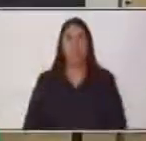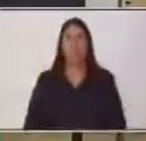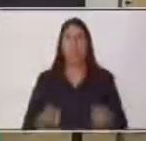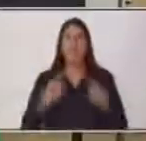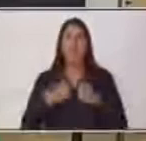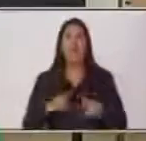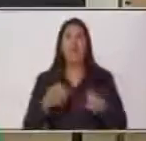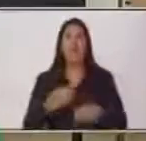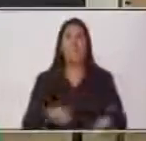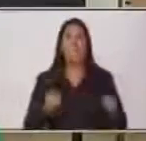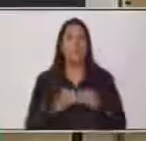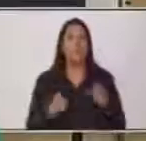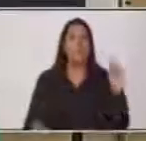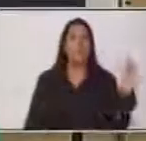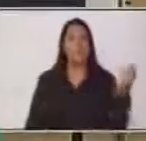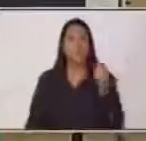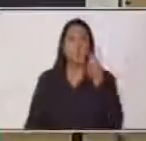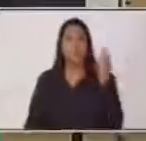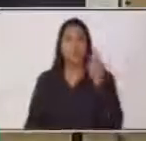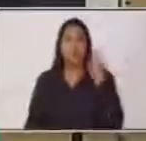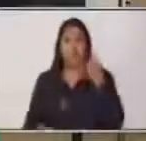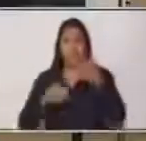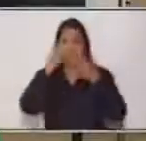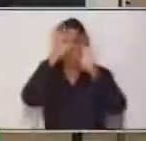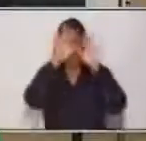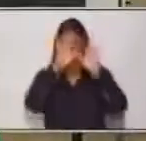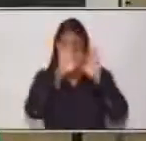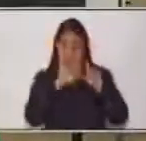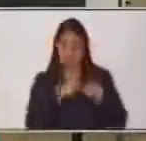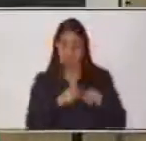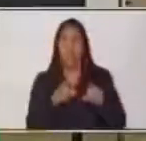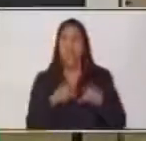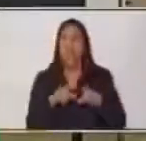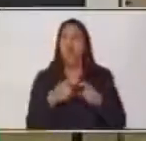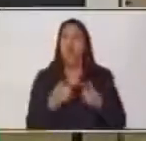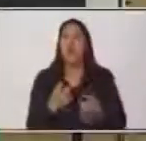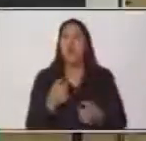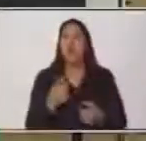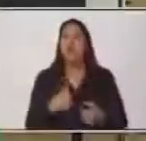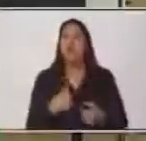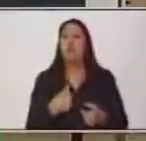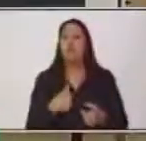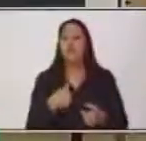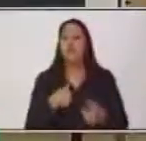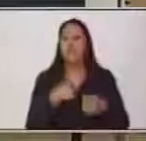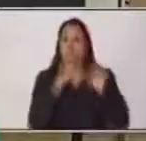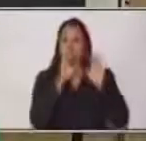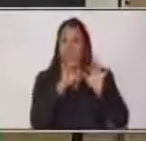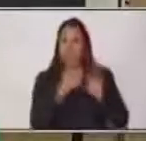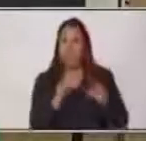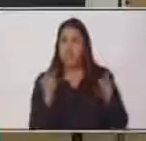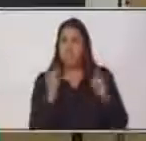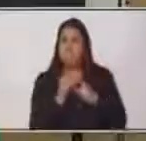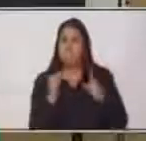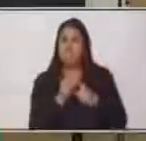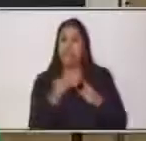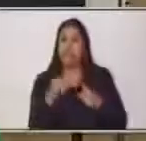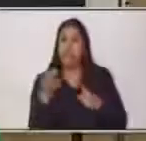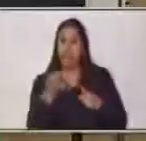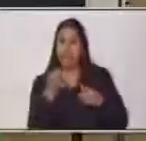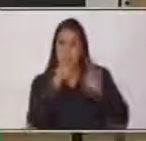un texto expositivo va a ser la redacción. La redacción va a consistir en